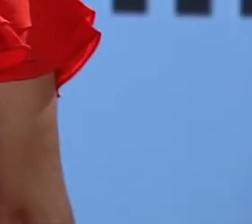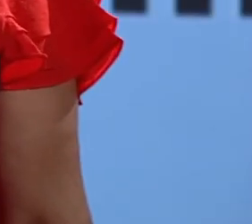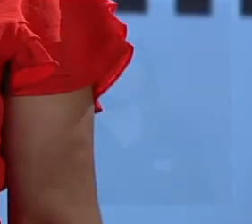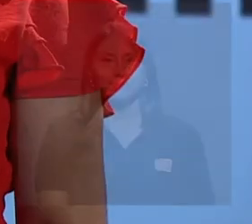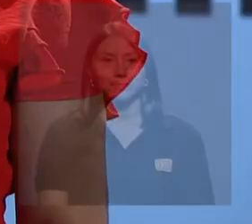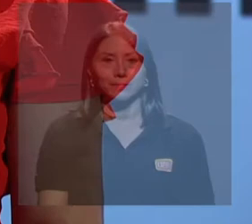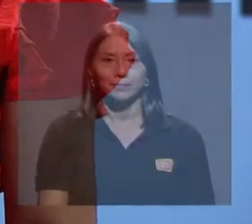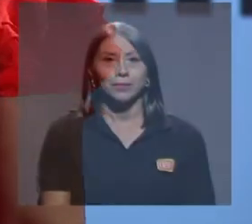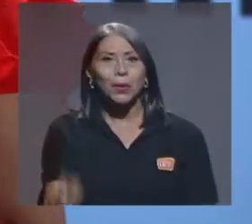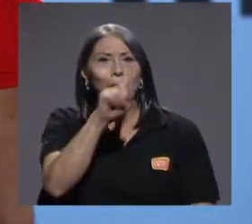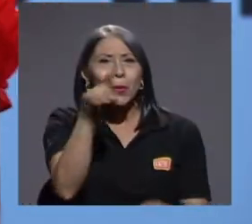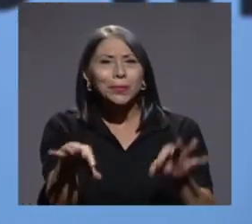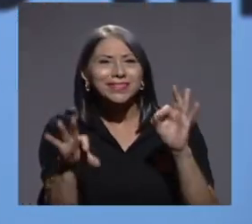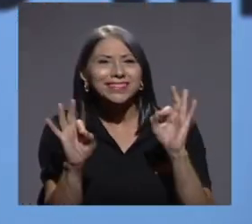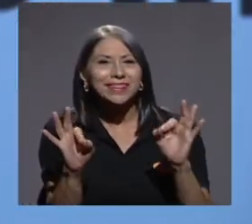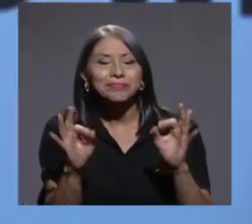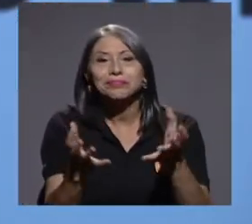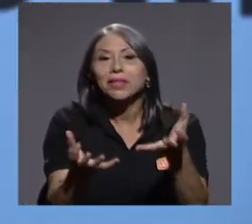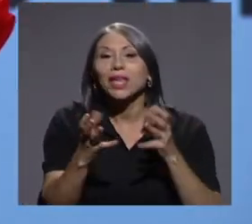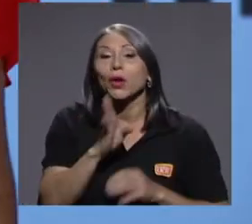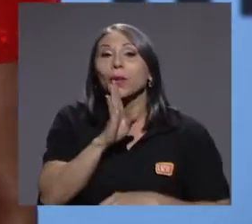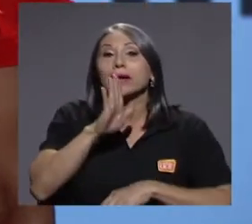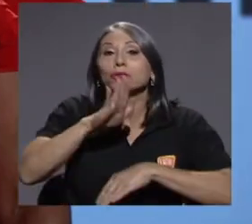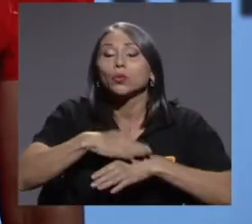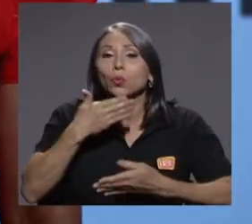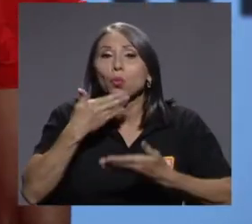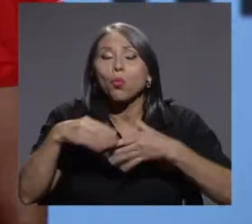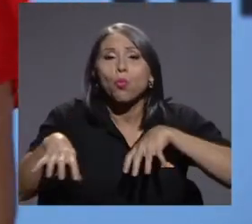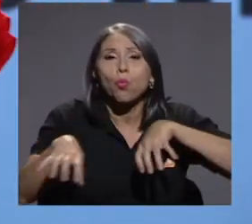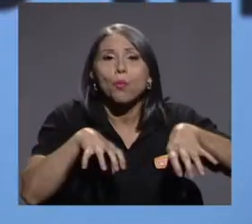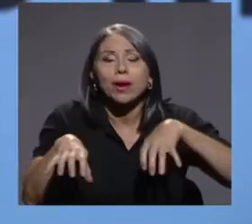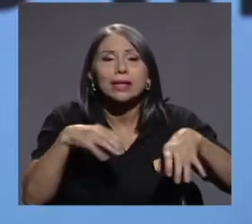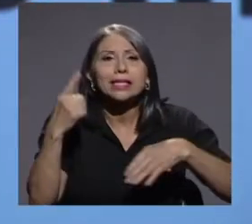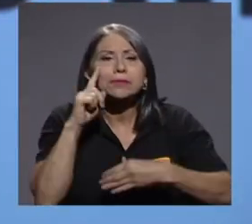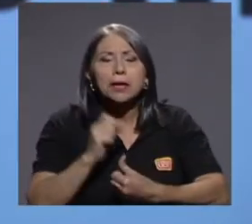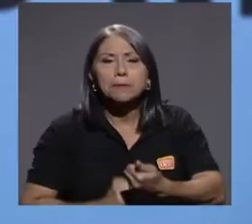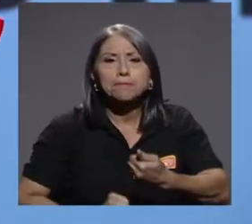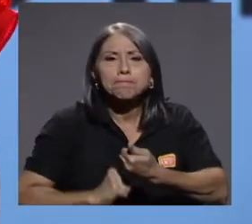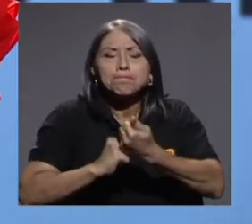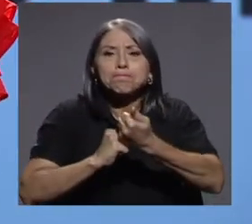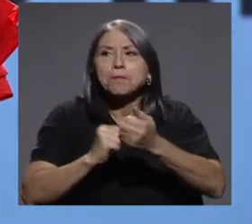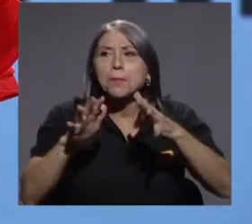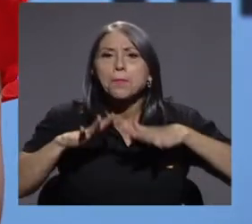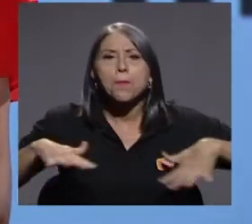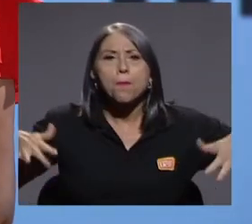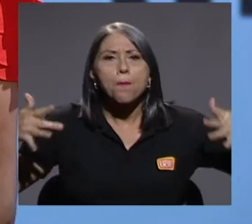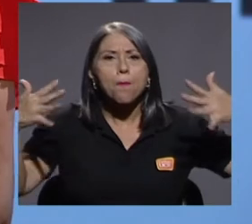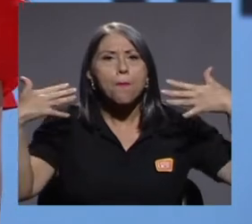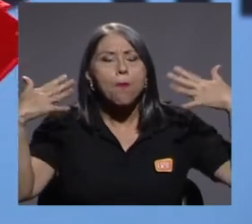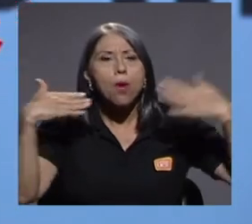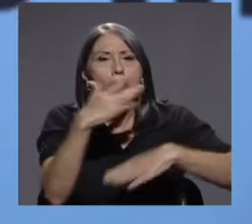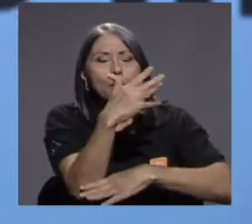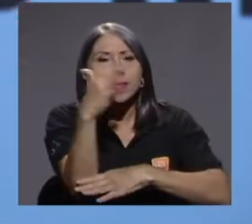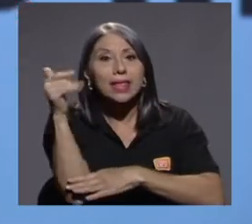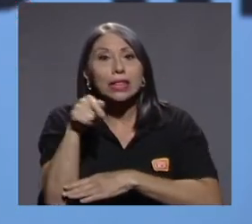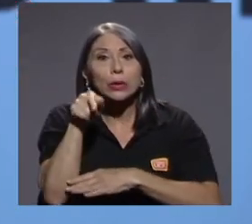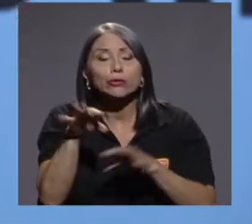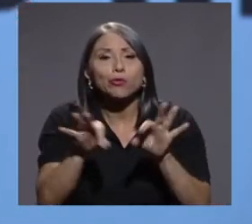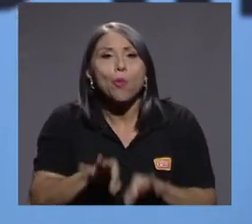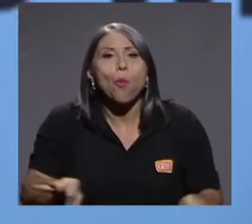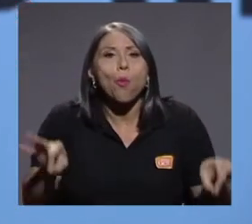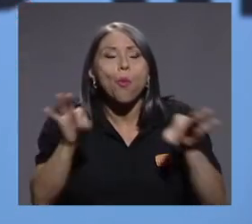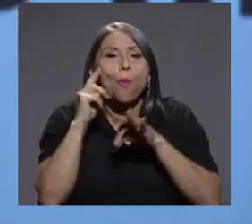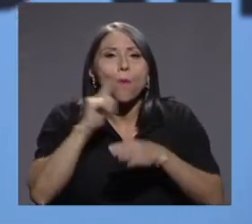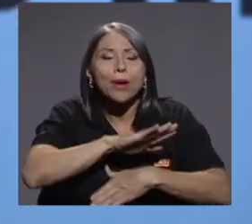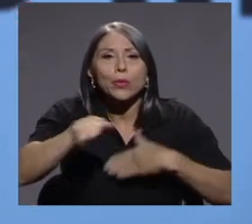¿Cómo están? Quiero hablarles sobre las buenas prácticas pro medio ambiente. Esto es algo que nos compete a todos y